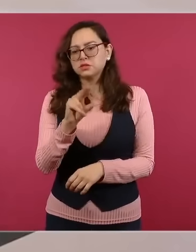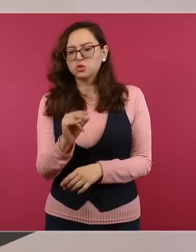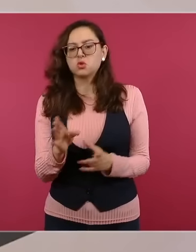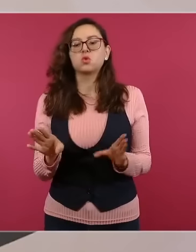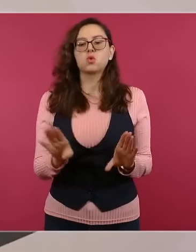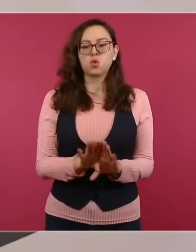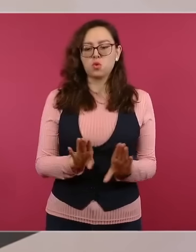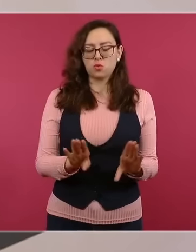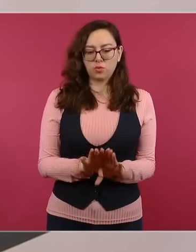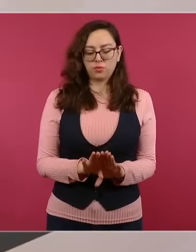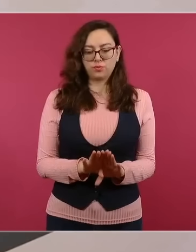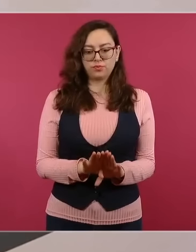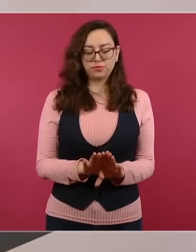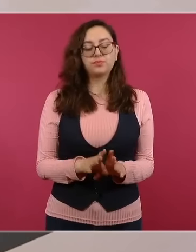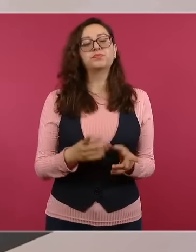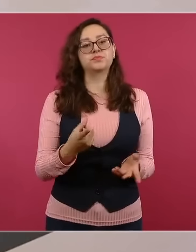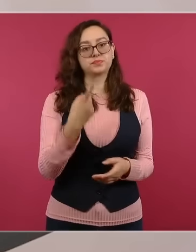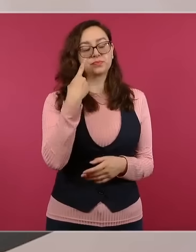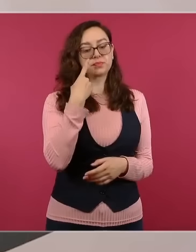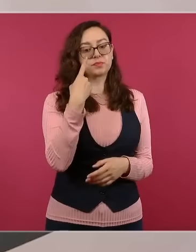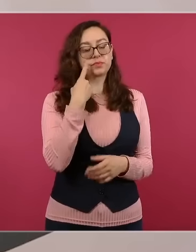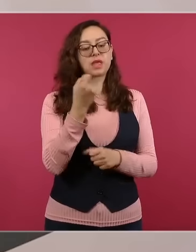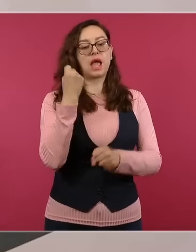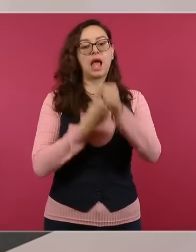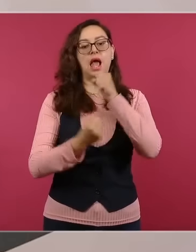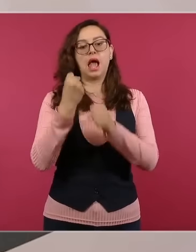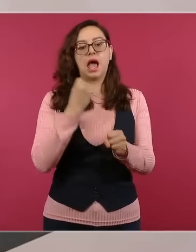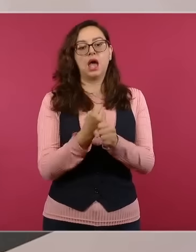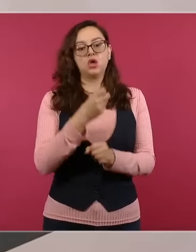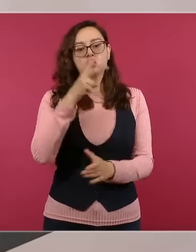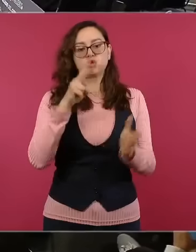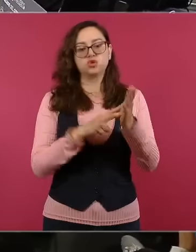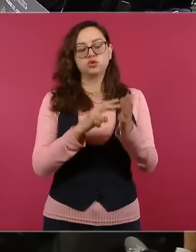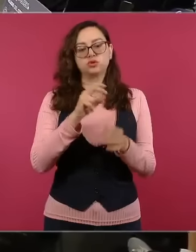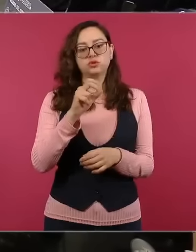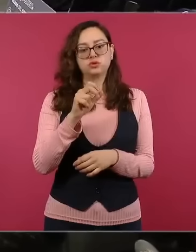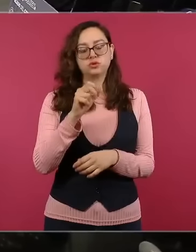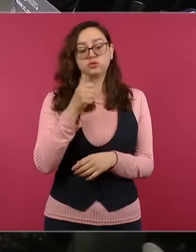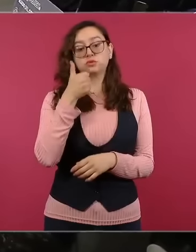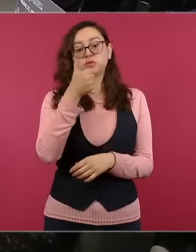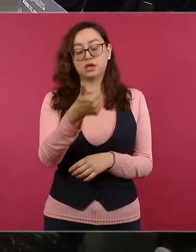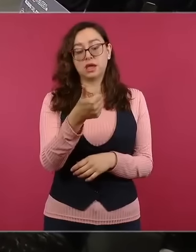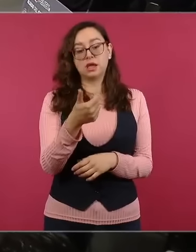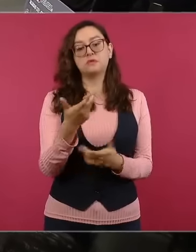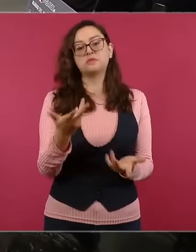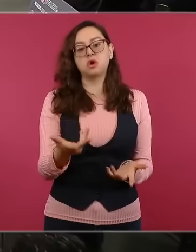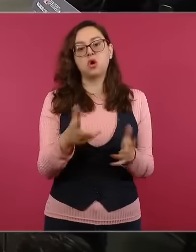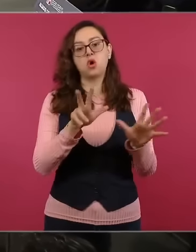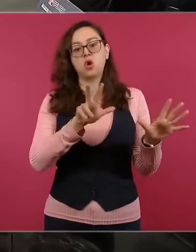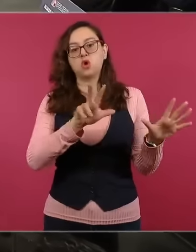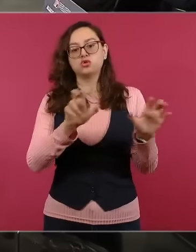2006 había 40 mil 976, perdón, 876